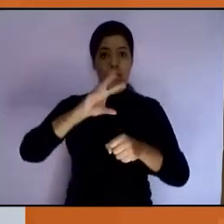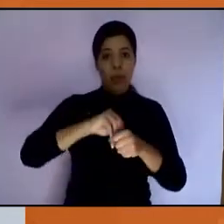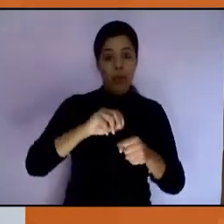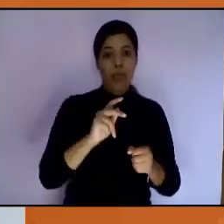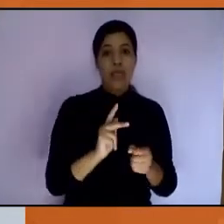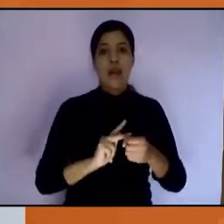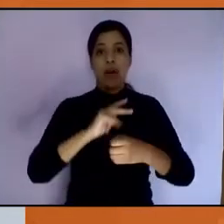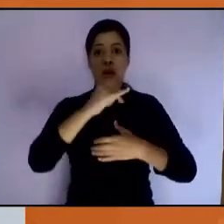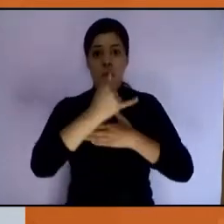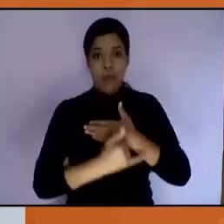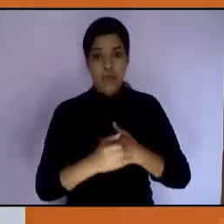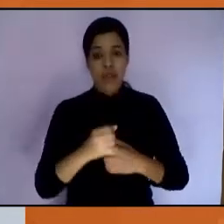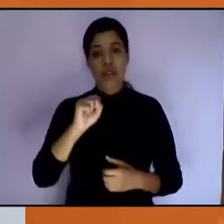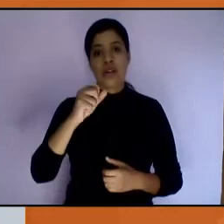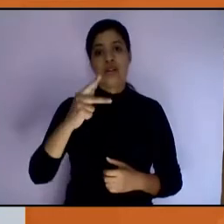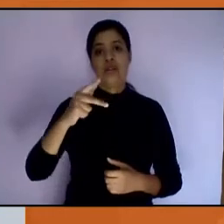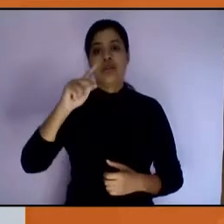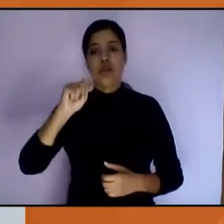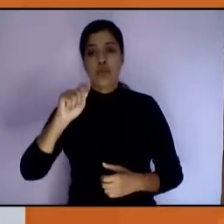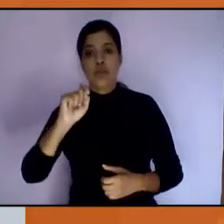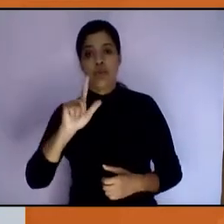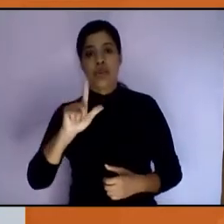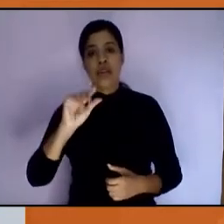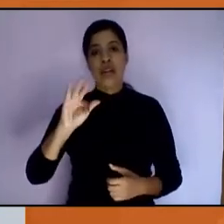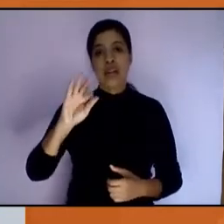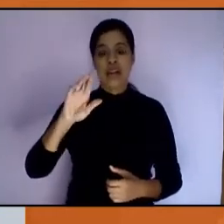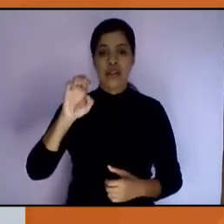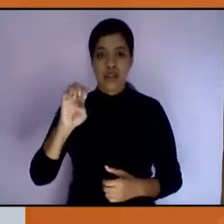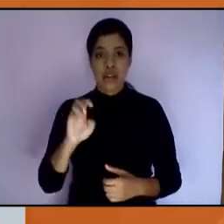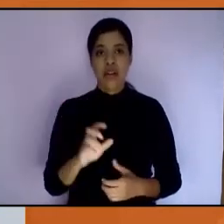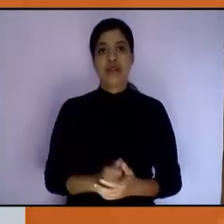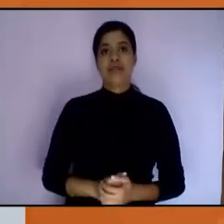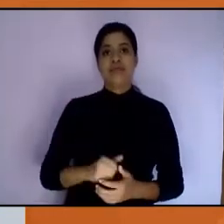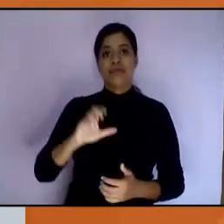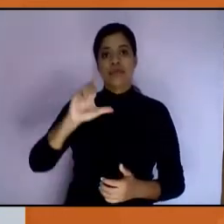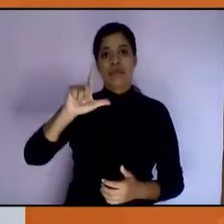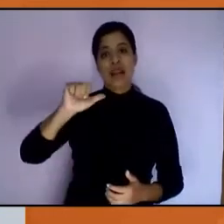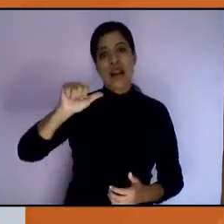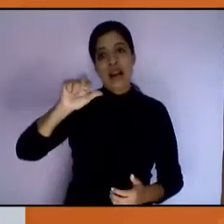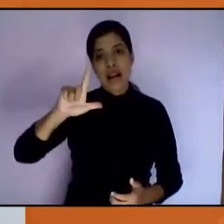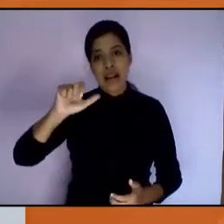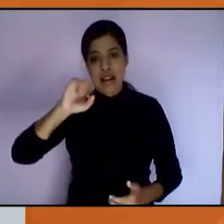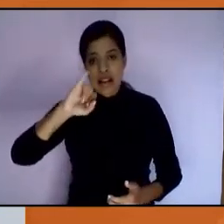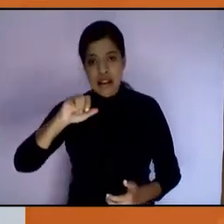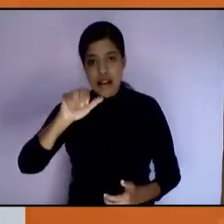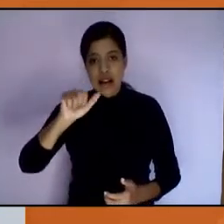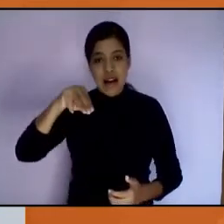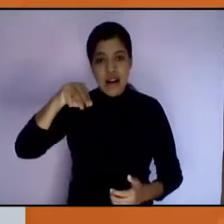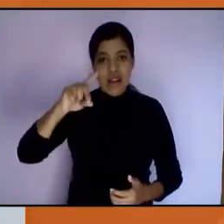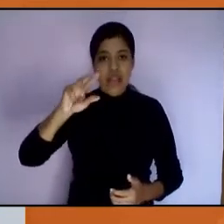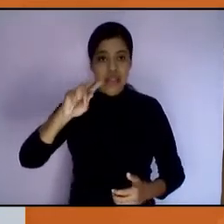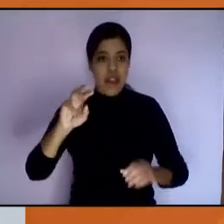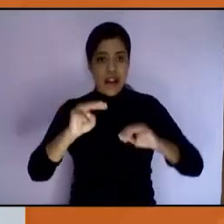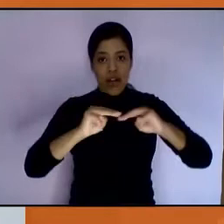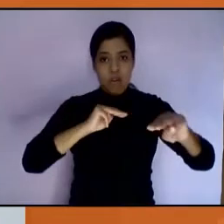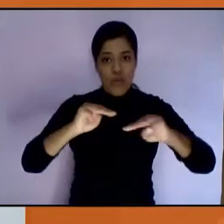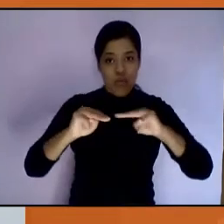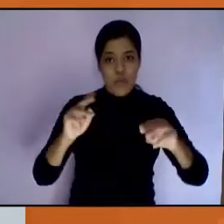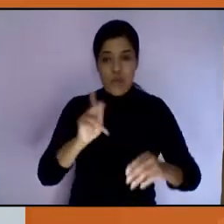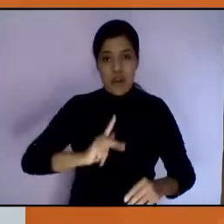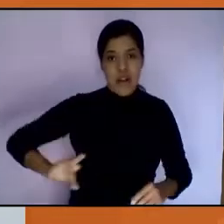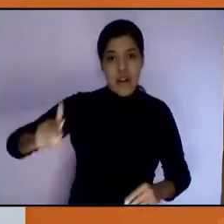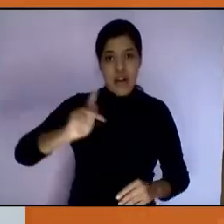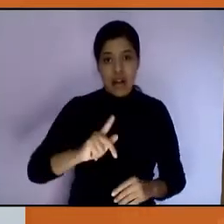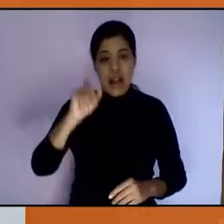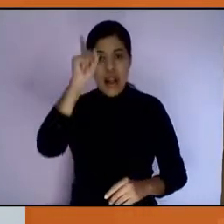regional Spotlight. A la maestra Alejandra Isibasi, directora de movilización pública del Oxfam México, quien ha sido